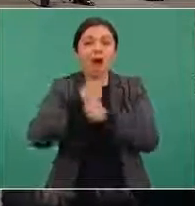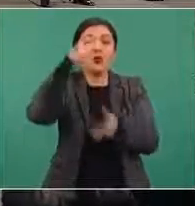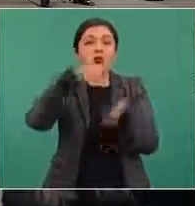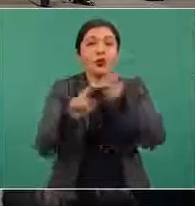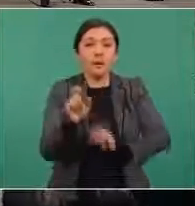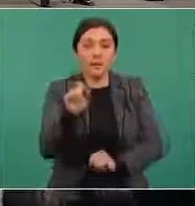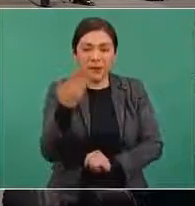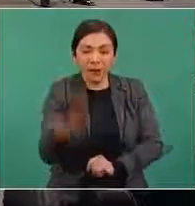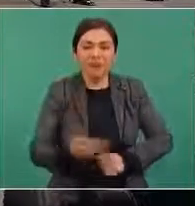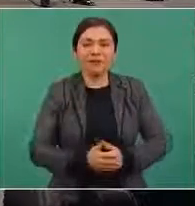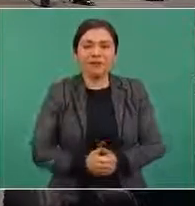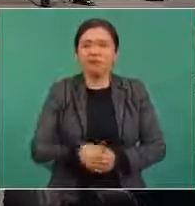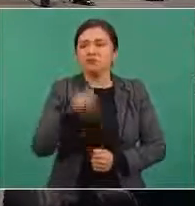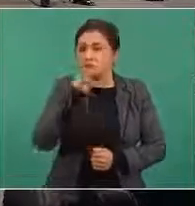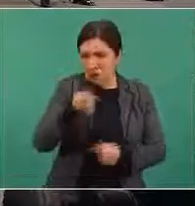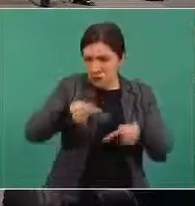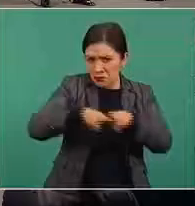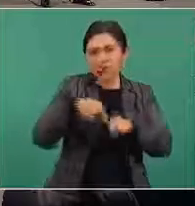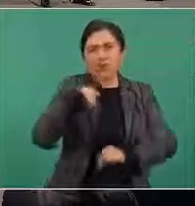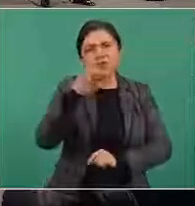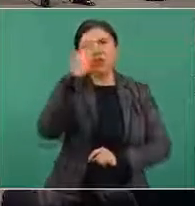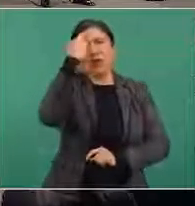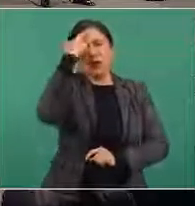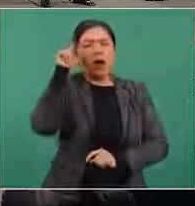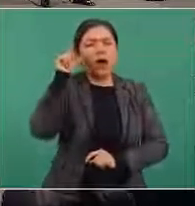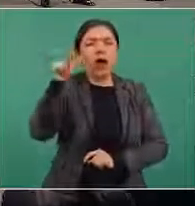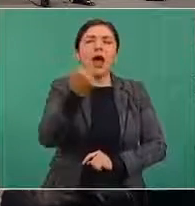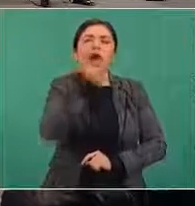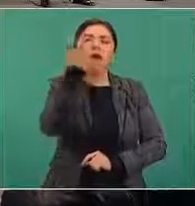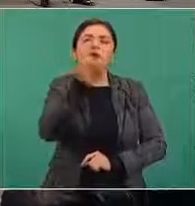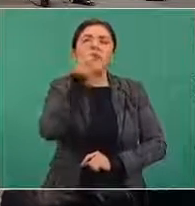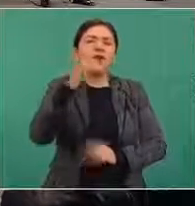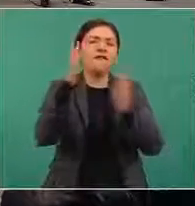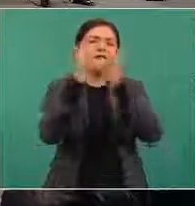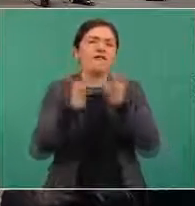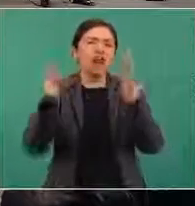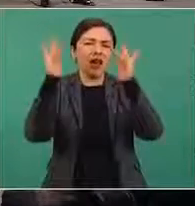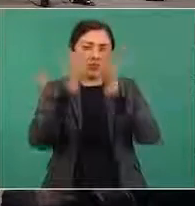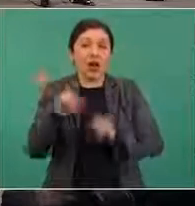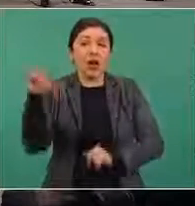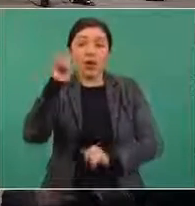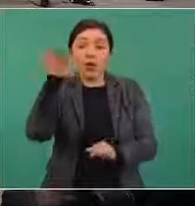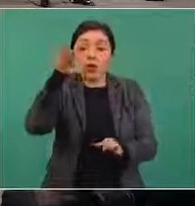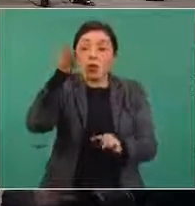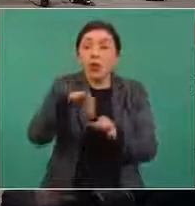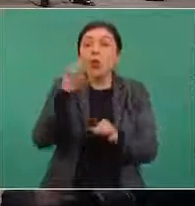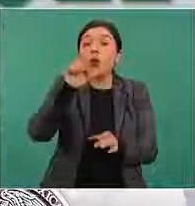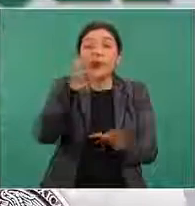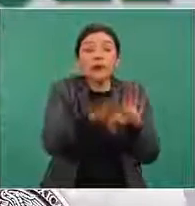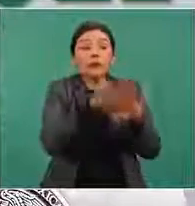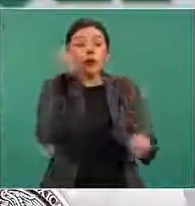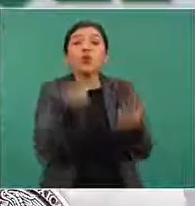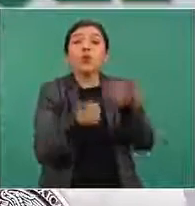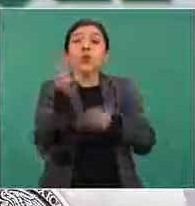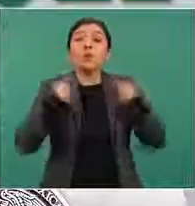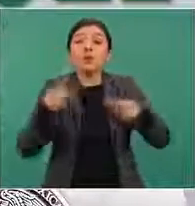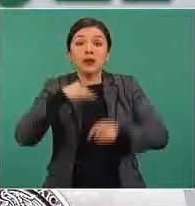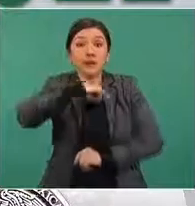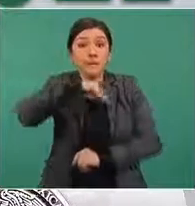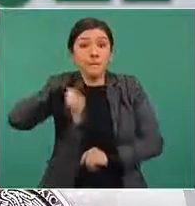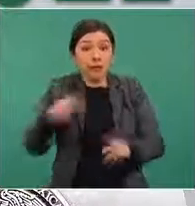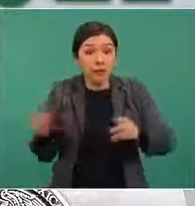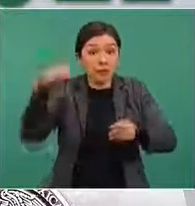recuerdo que dicen en la cúpula de la Academia de Francia antes de la elección de nuevos miembros las